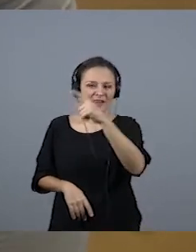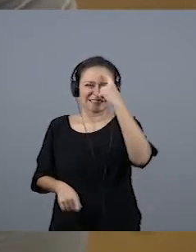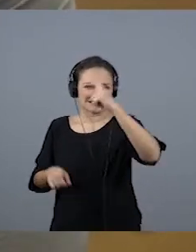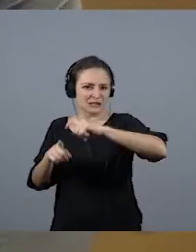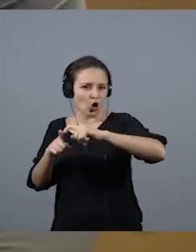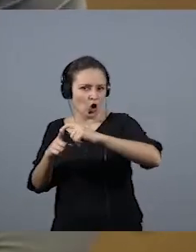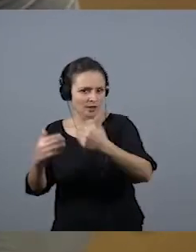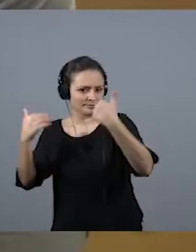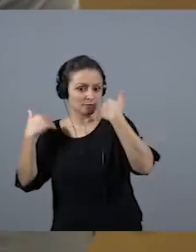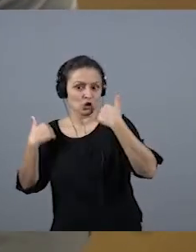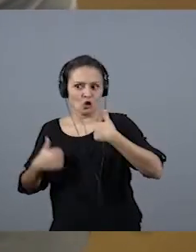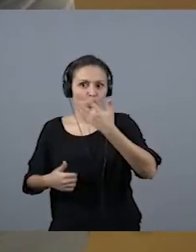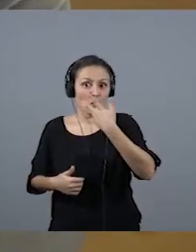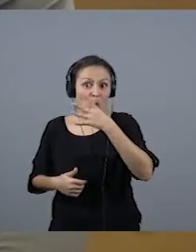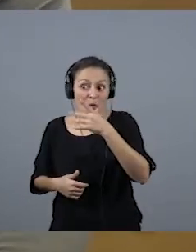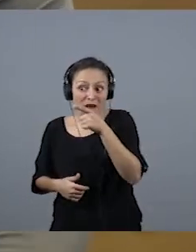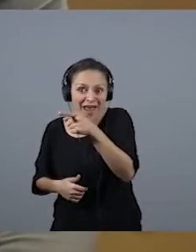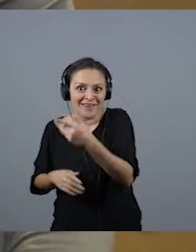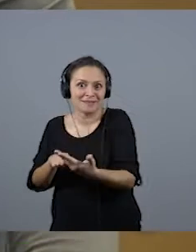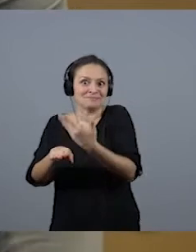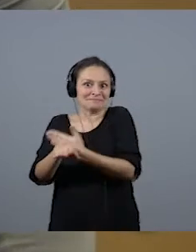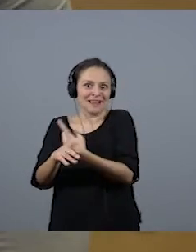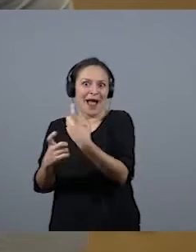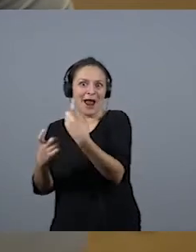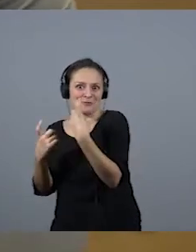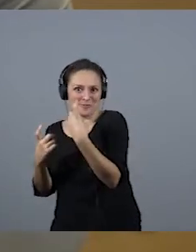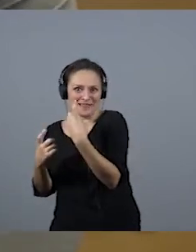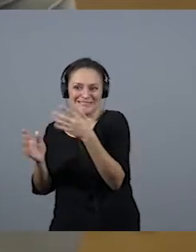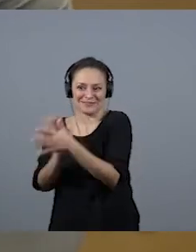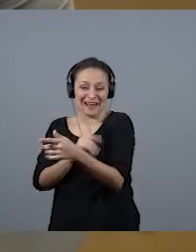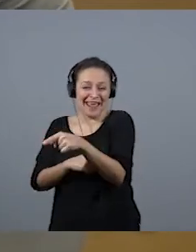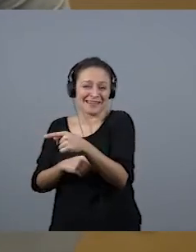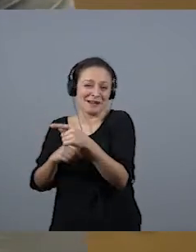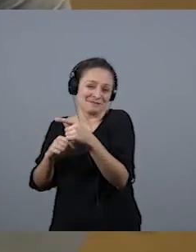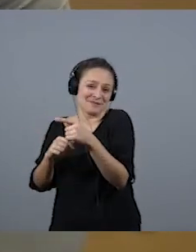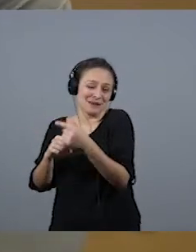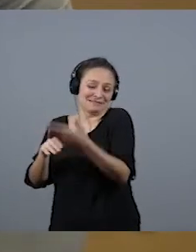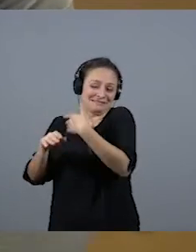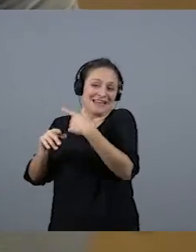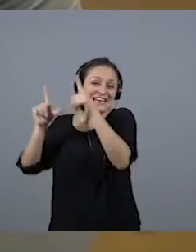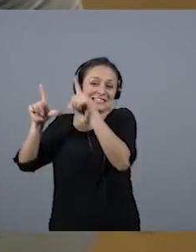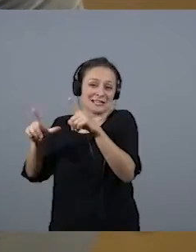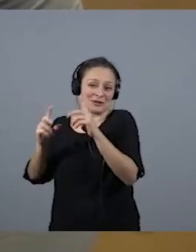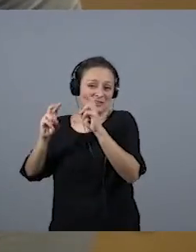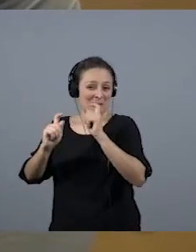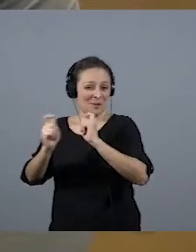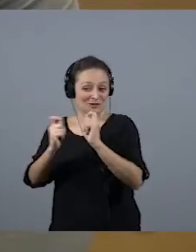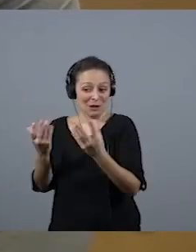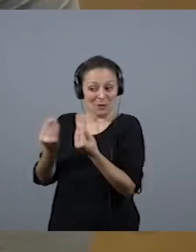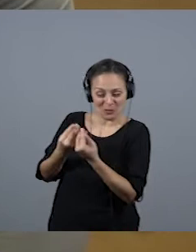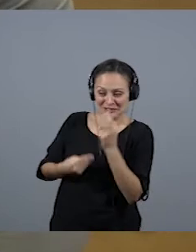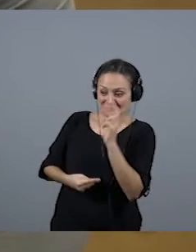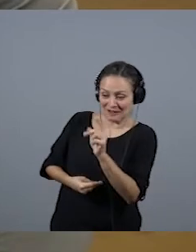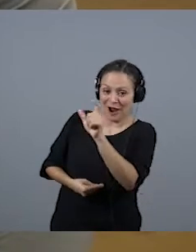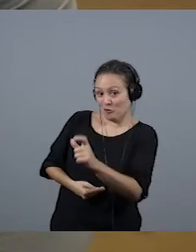La conozco porque fue alumna, era un momento en el que mucha gente hizo la licenciatura de periodismo con nosotros. Y entonces